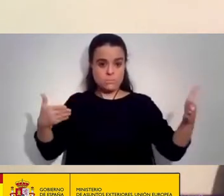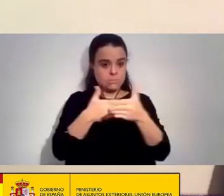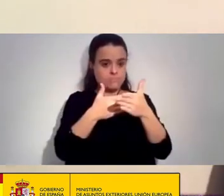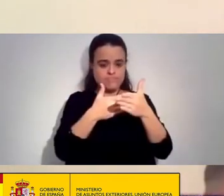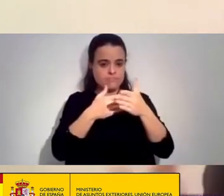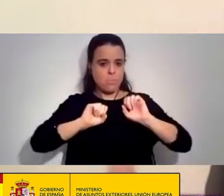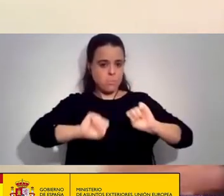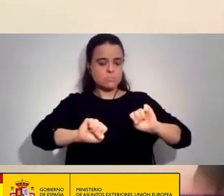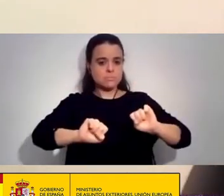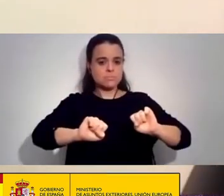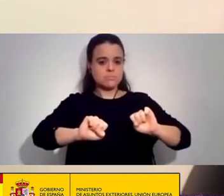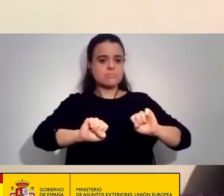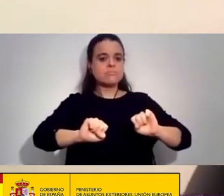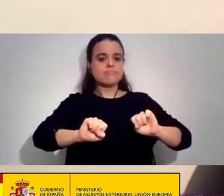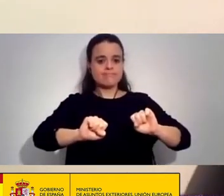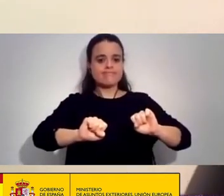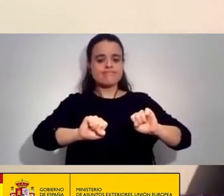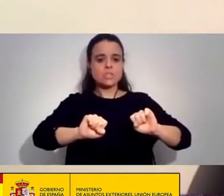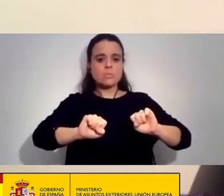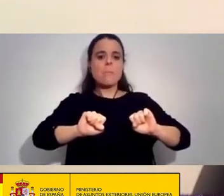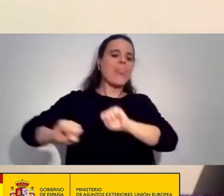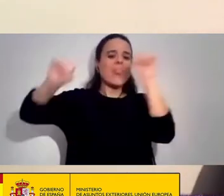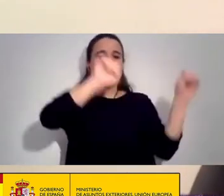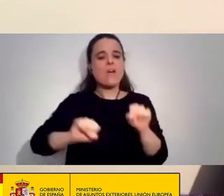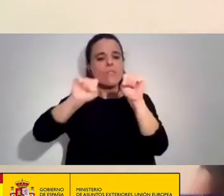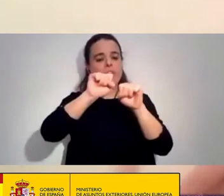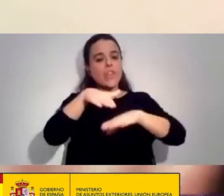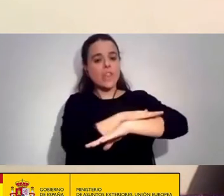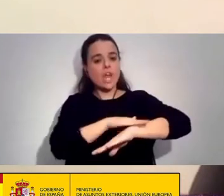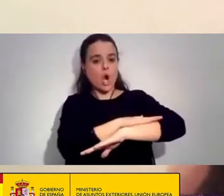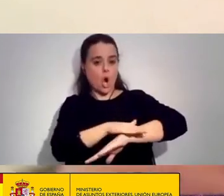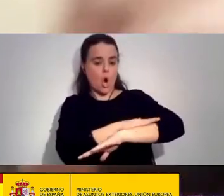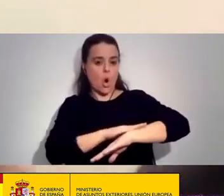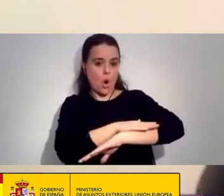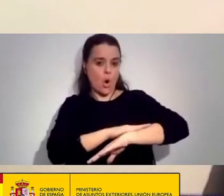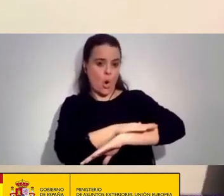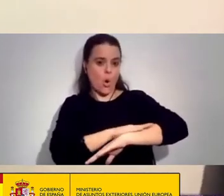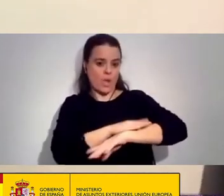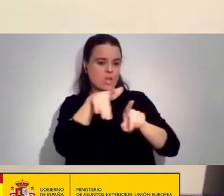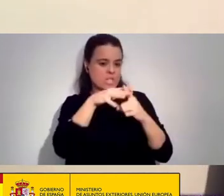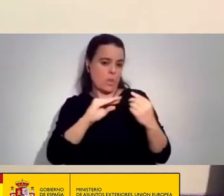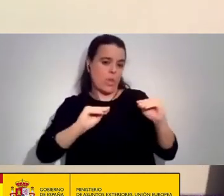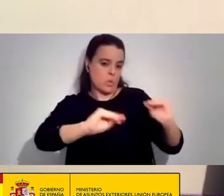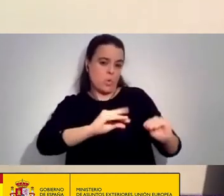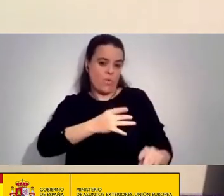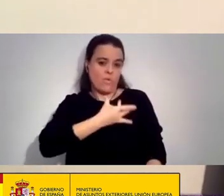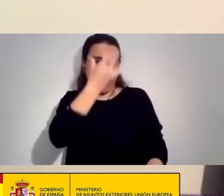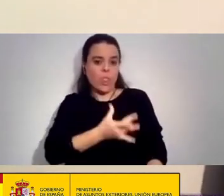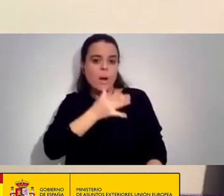Salvar cara A un gobierno Que estaba siendo avergonzado Por la documentación Que estaba exponiendo